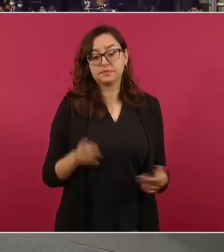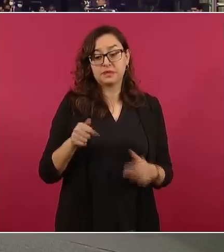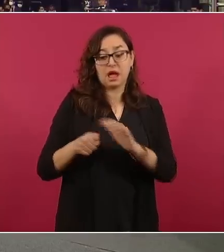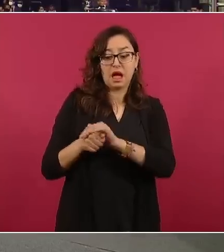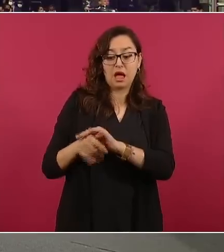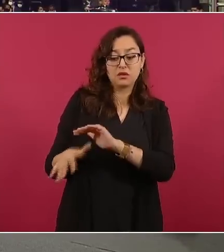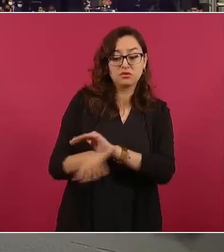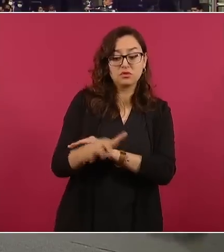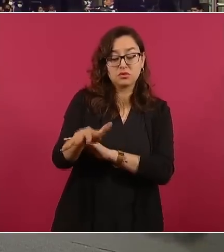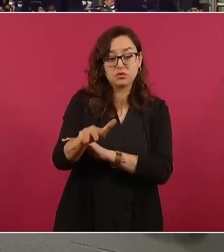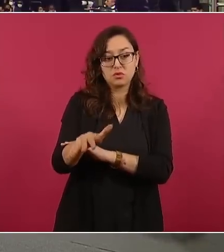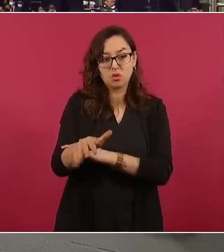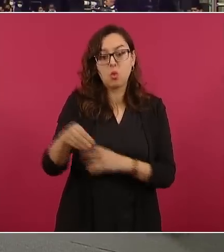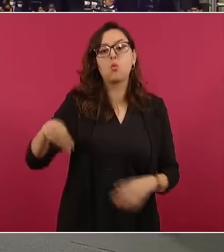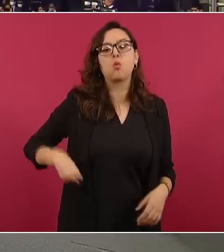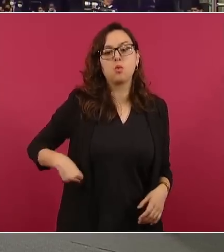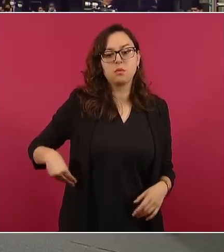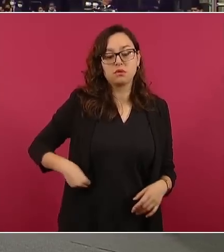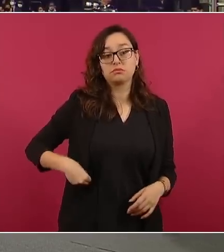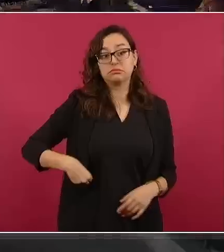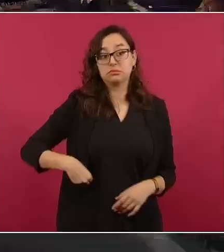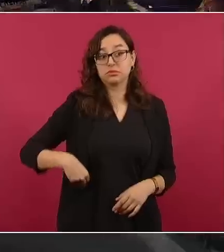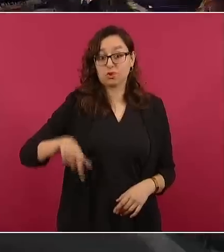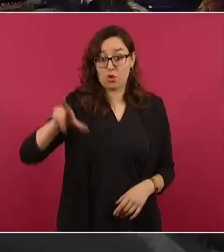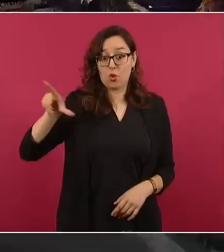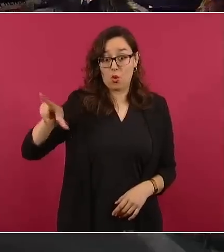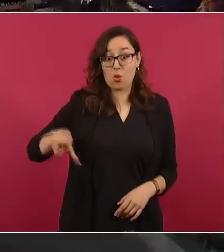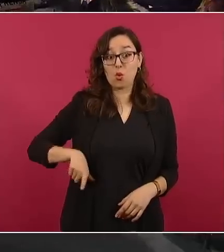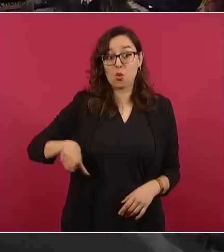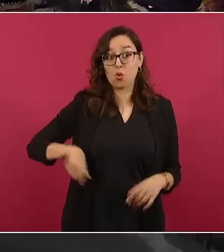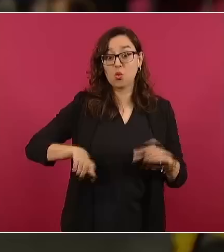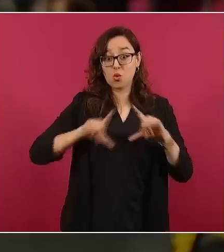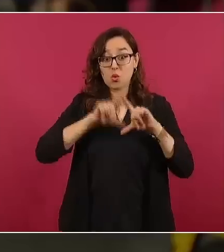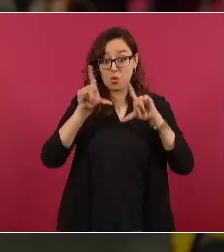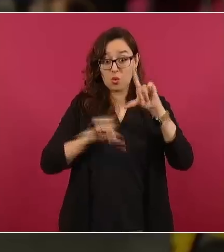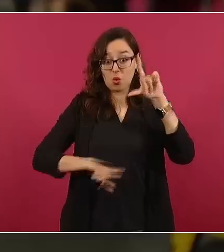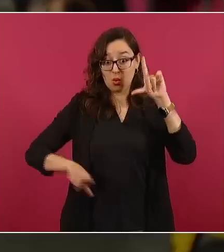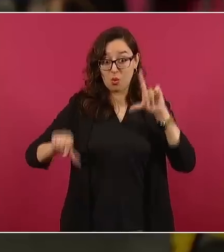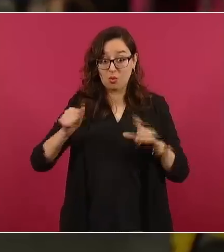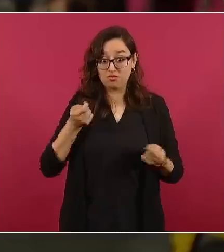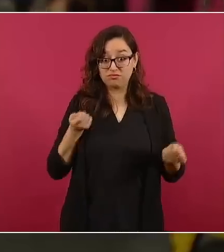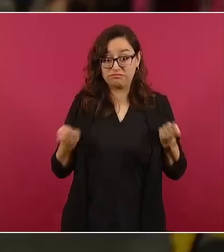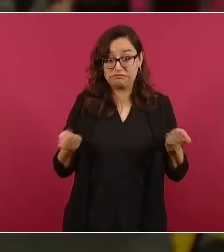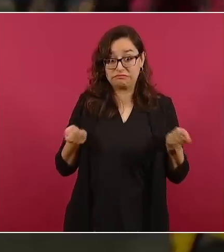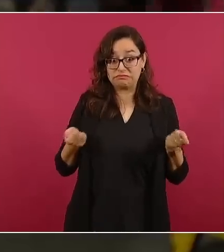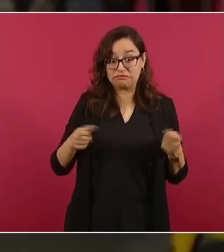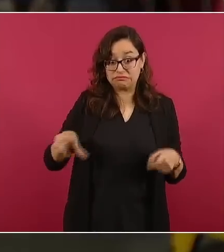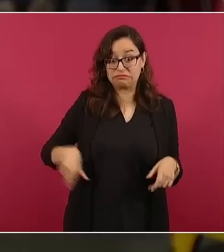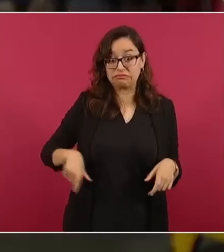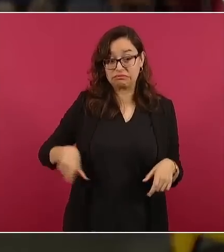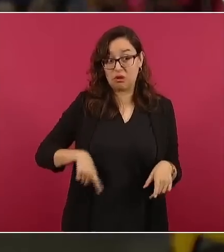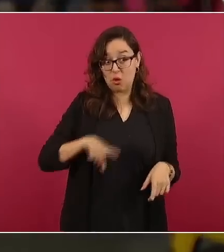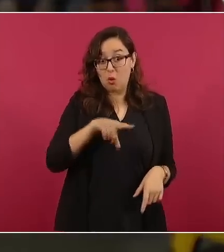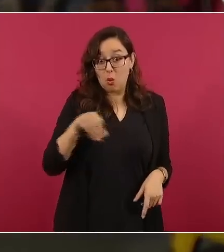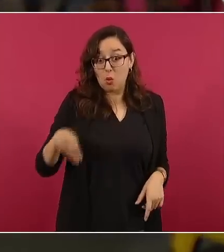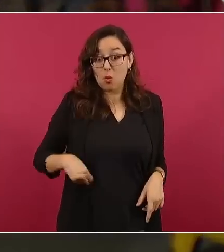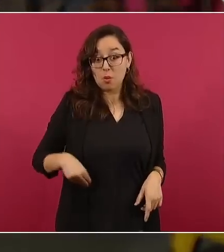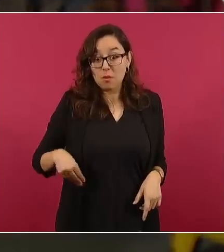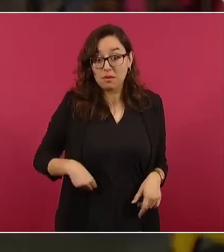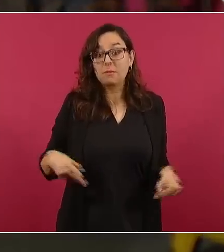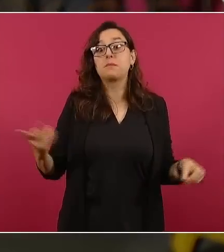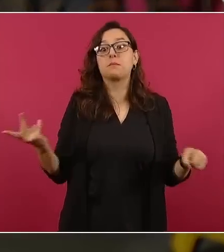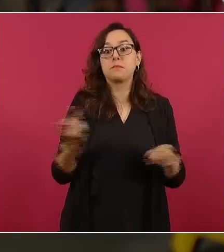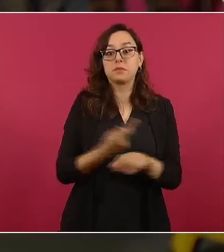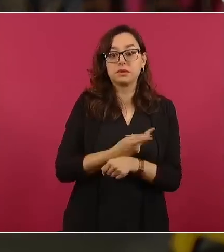También el grupo interdisciplinario de expertos pide acceso a toda la información, no solamente al informe, sino también a peritajes,